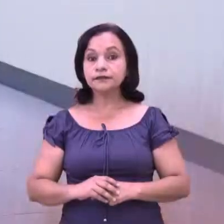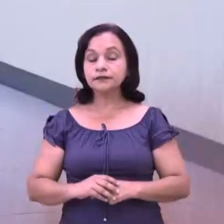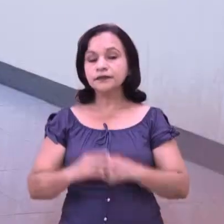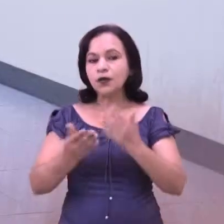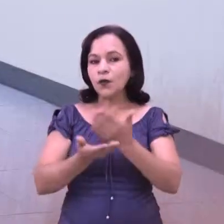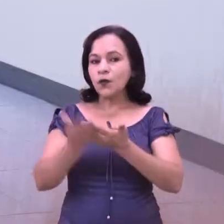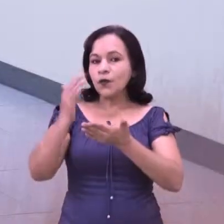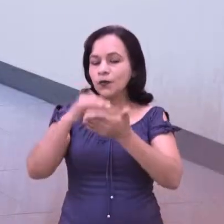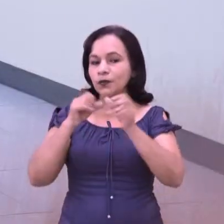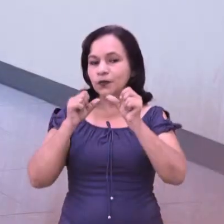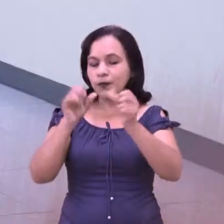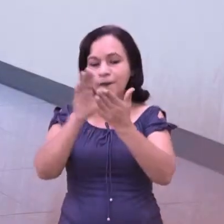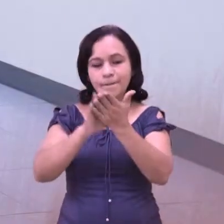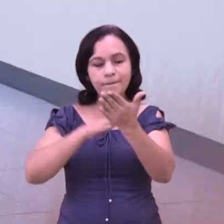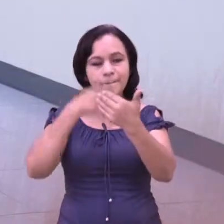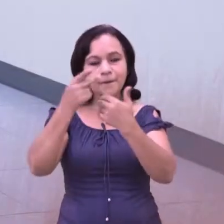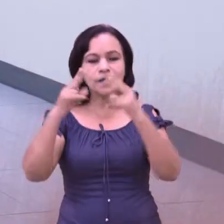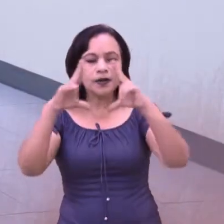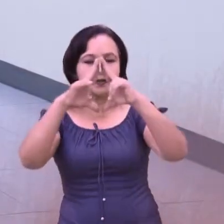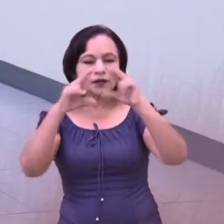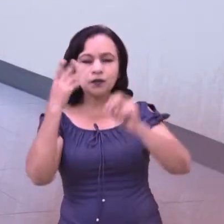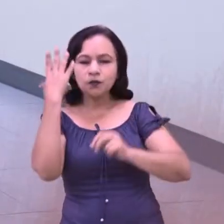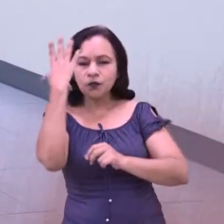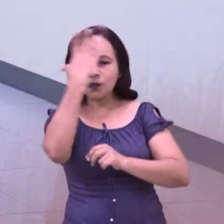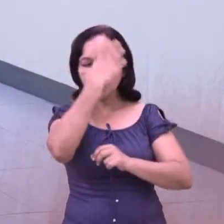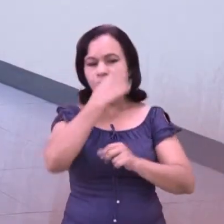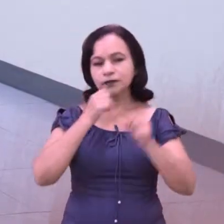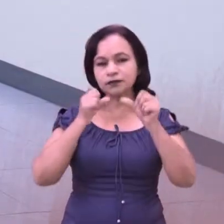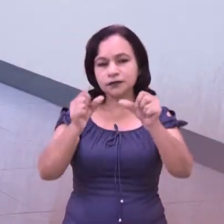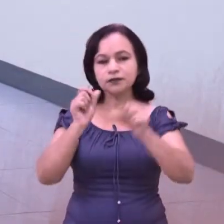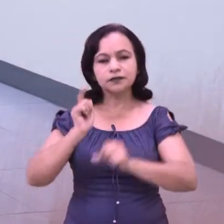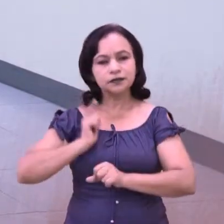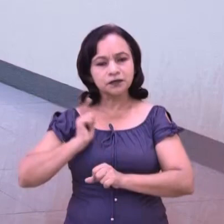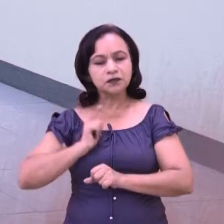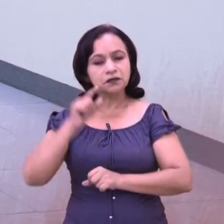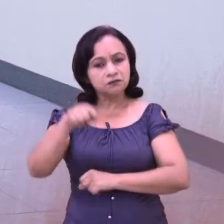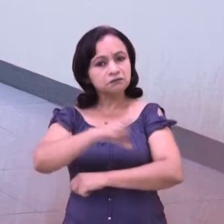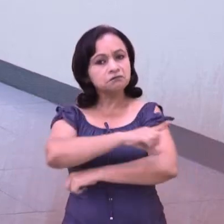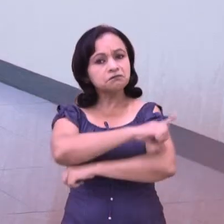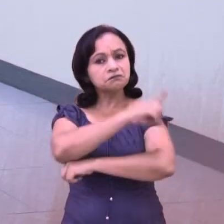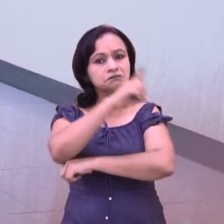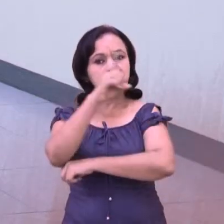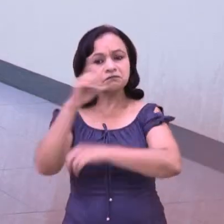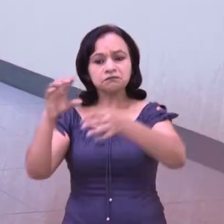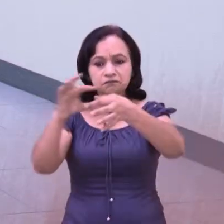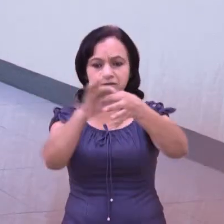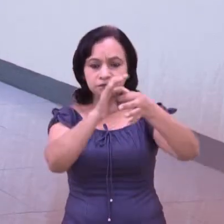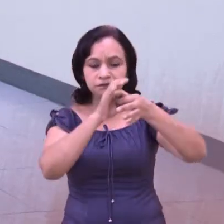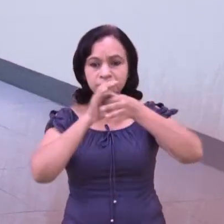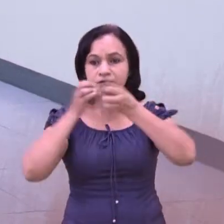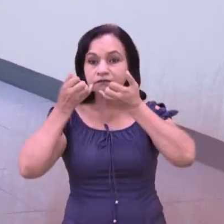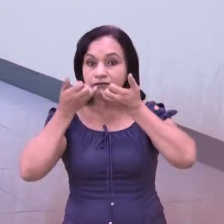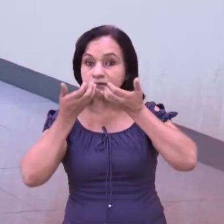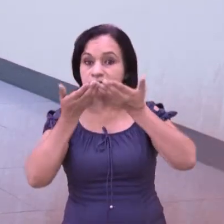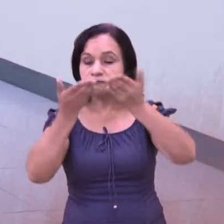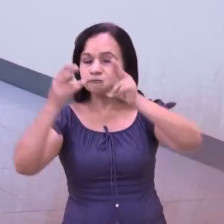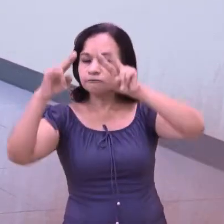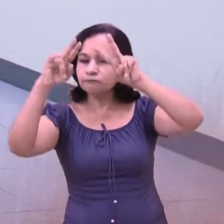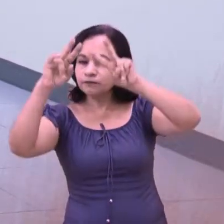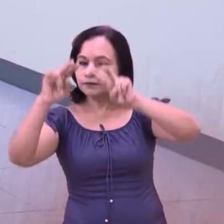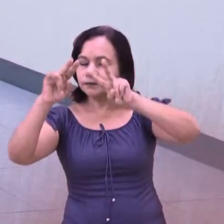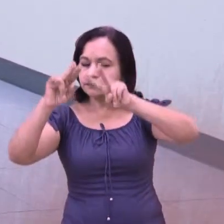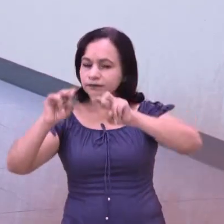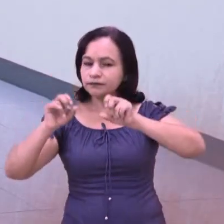Ya estamos de regreso en su programa Nicaragua Linda y Segura. Nos encontramos el día de hoy desde la unidad de información, facilitación,